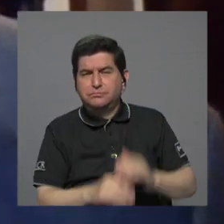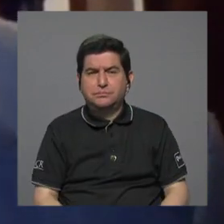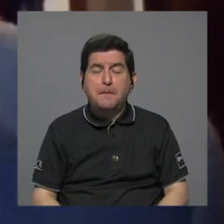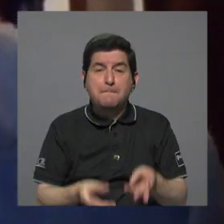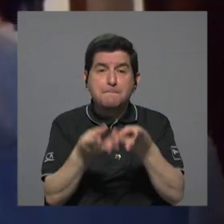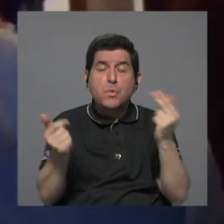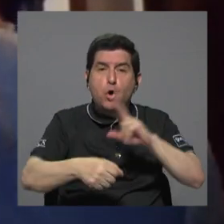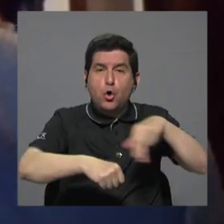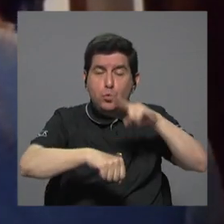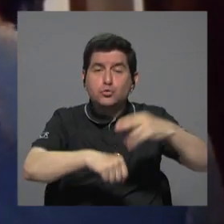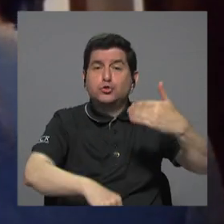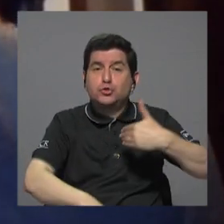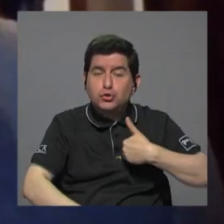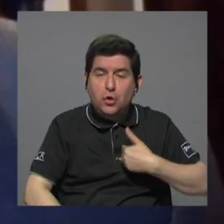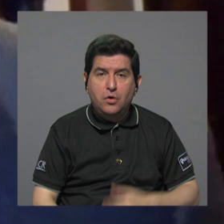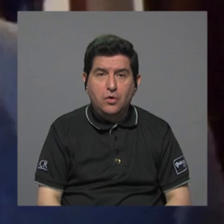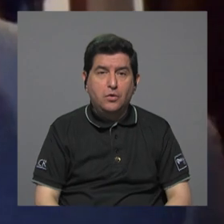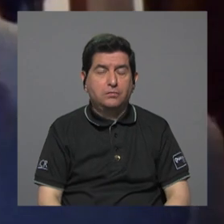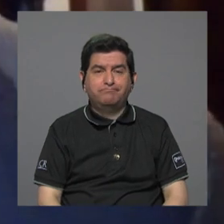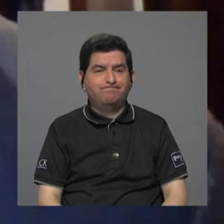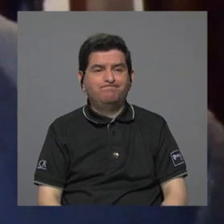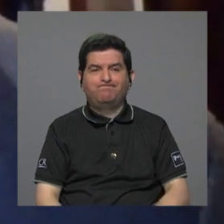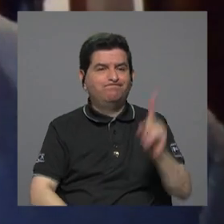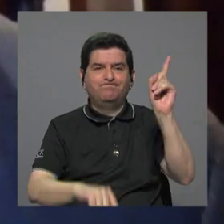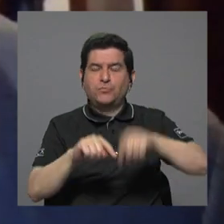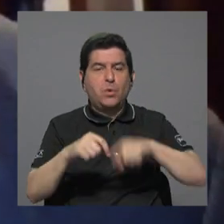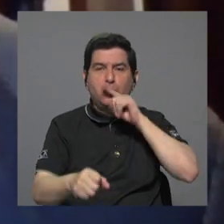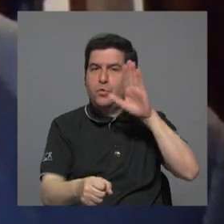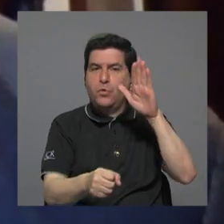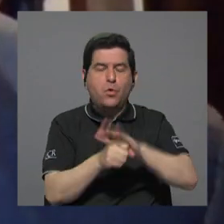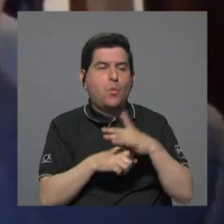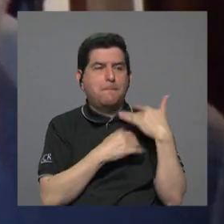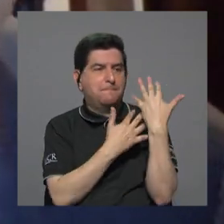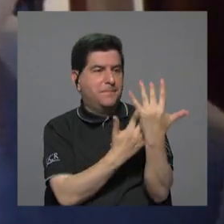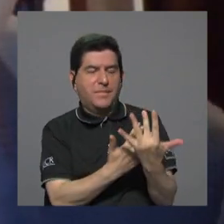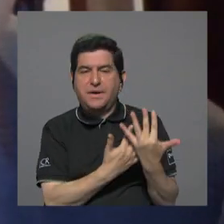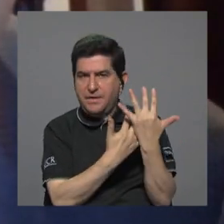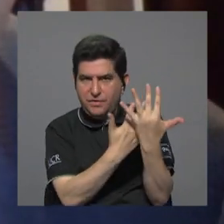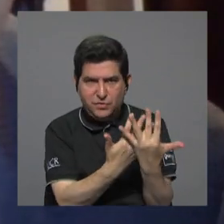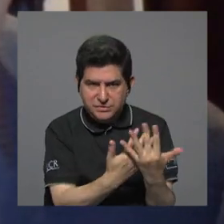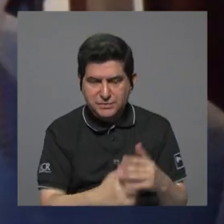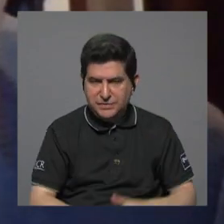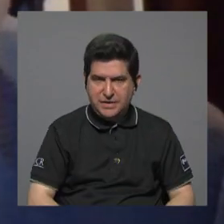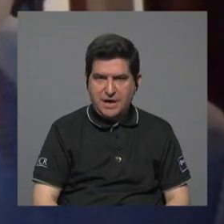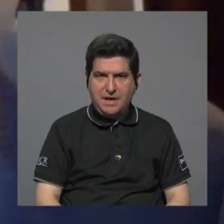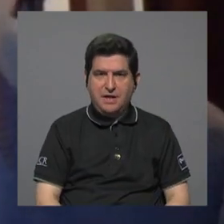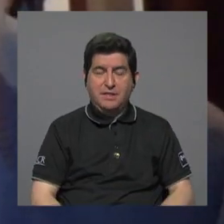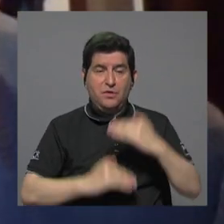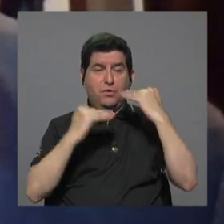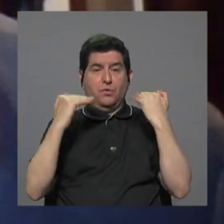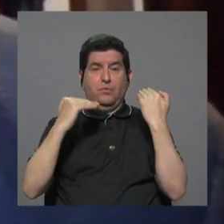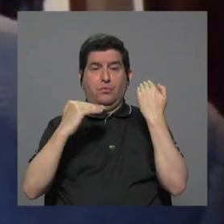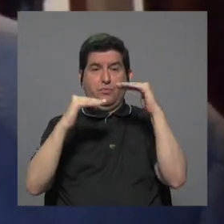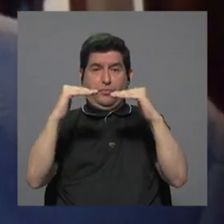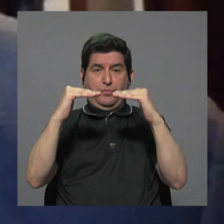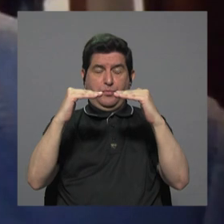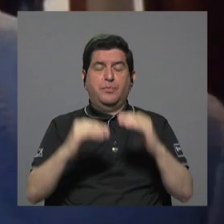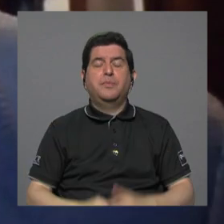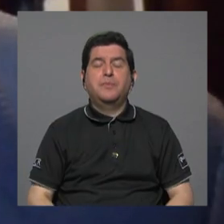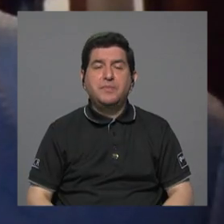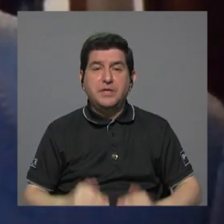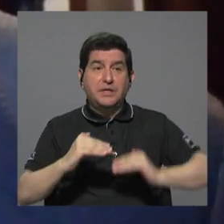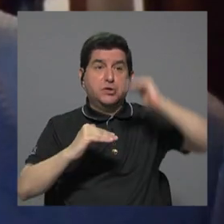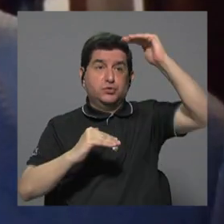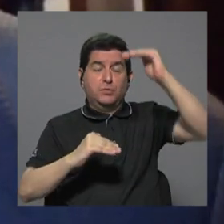la producción nacional que tenemos no llegó a la expectativa que en el límite alto que tenían proyectado